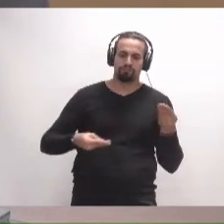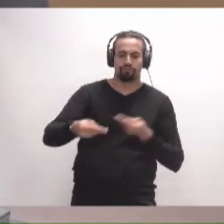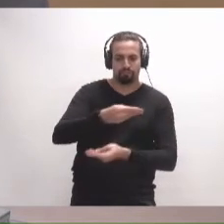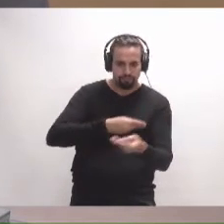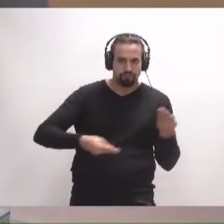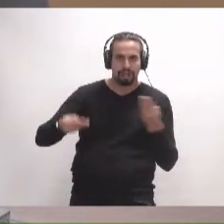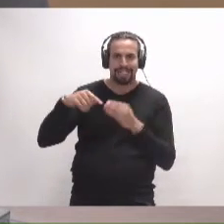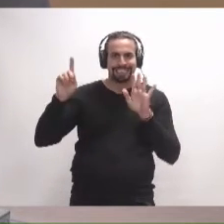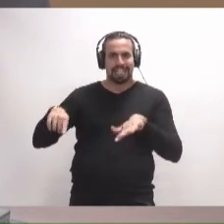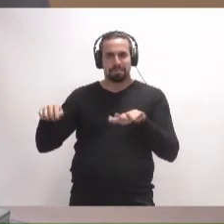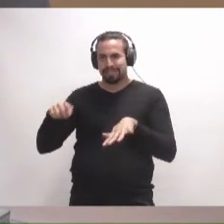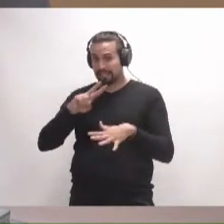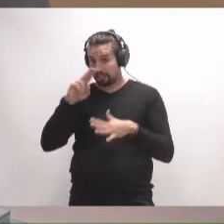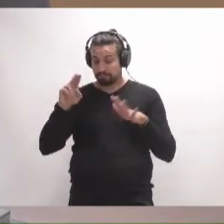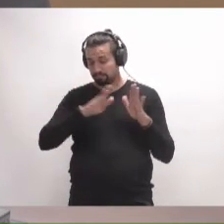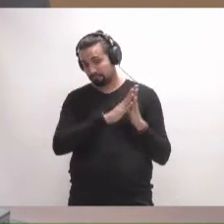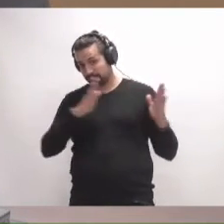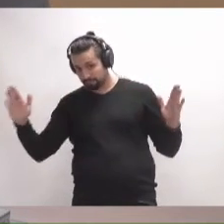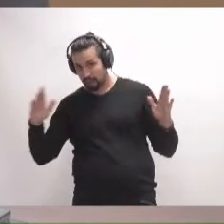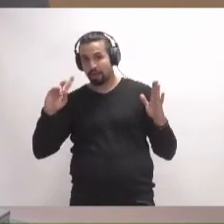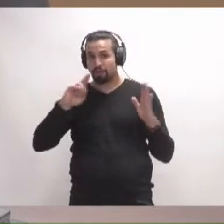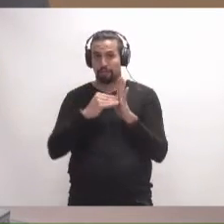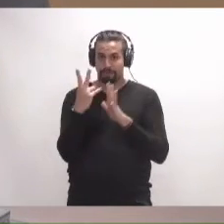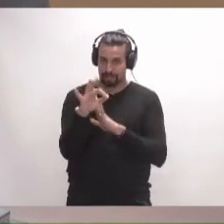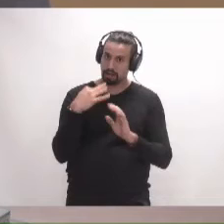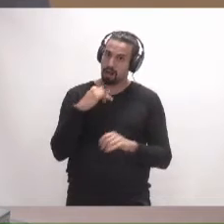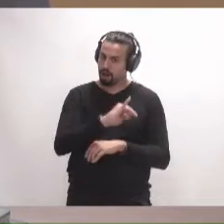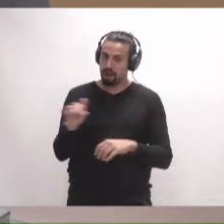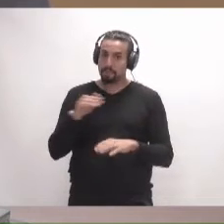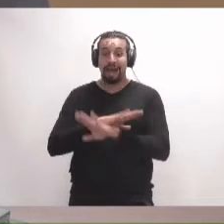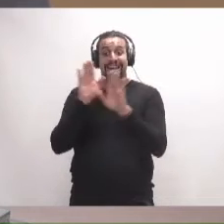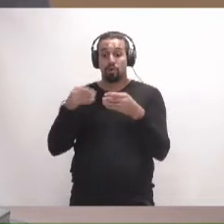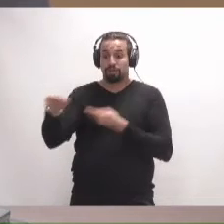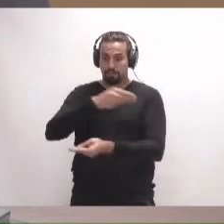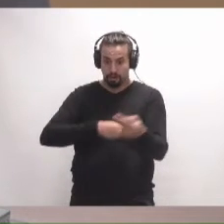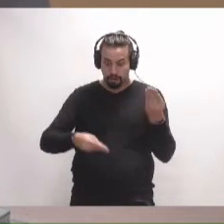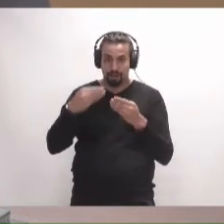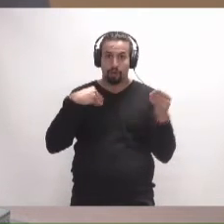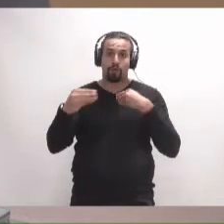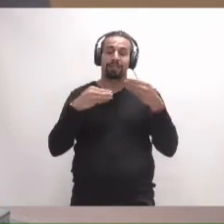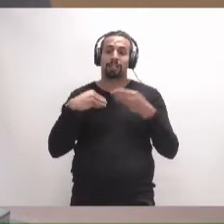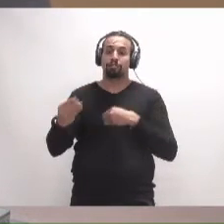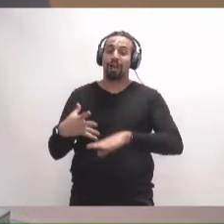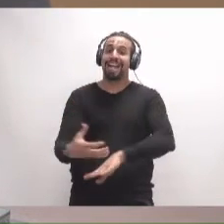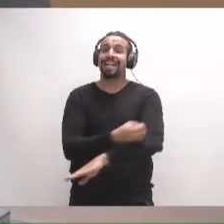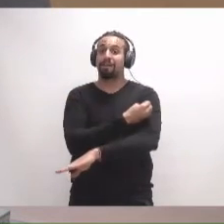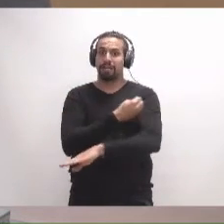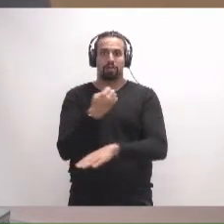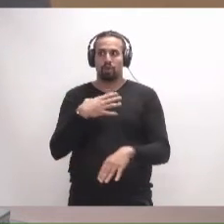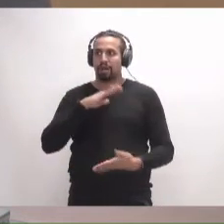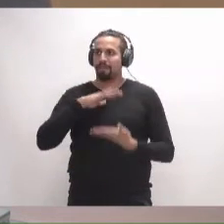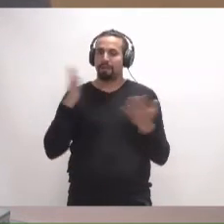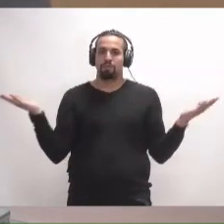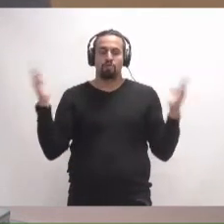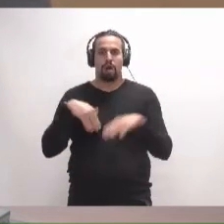del segundo semestre, y ahora todavía, en el último intercambio, el Ayuntamiento, el Cabildo, no ha sido capaz, porque hay